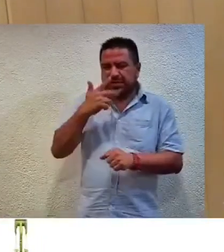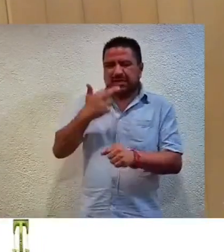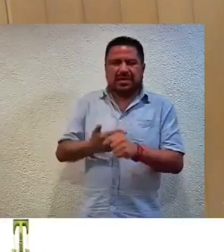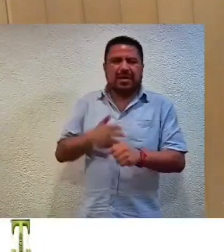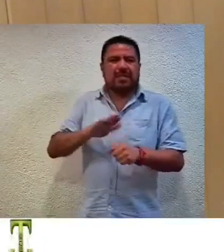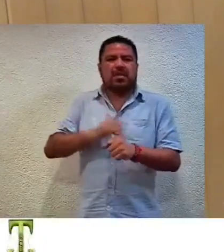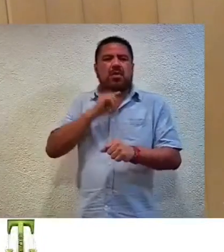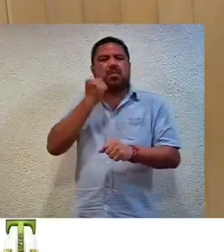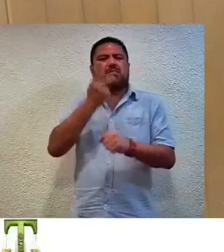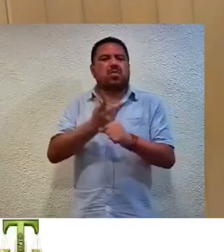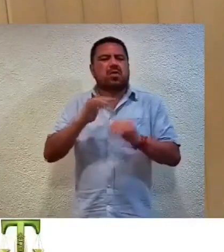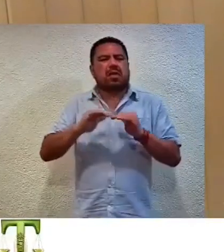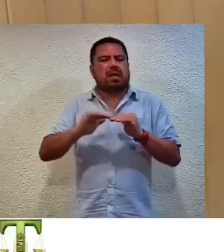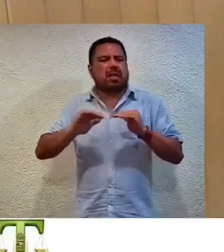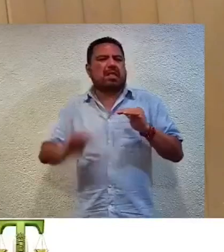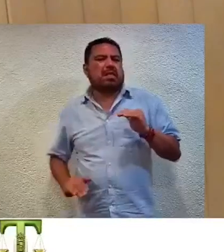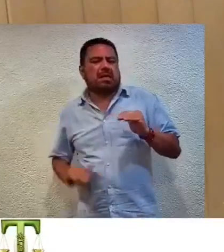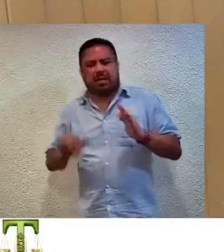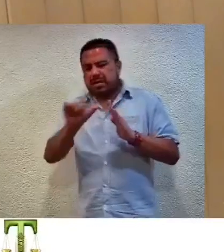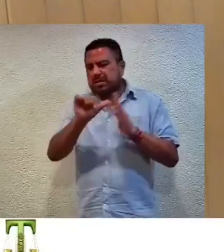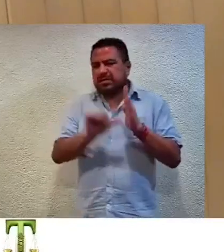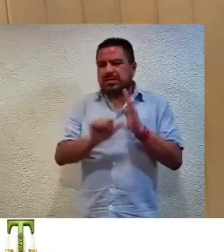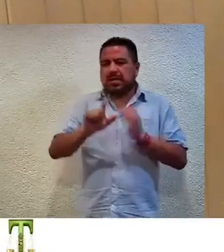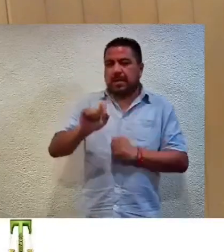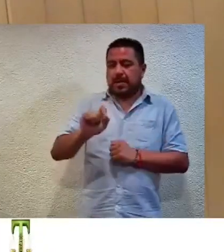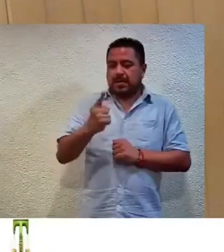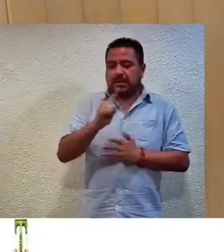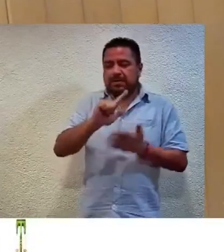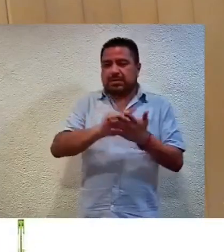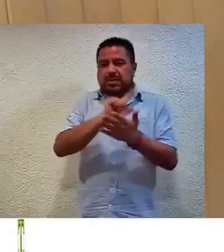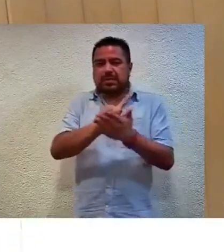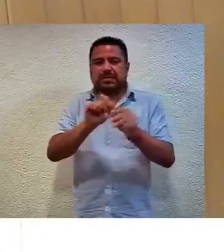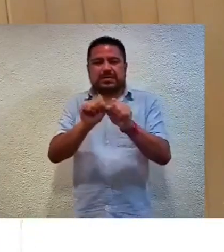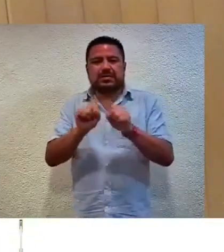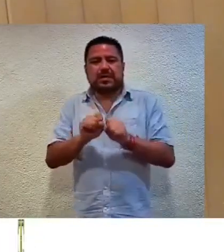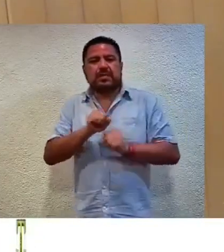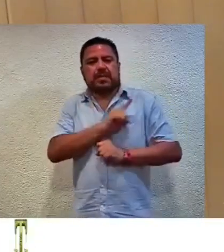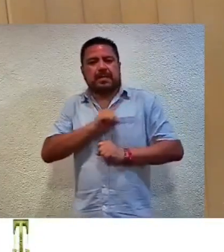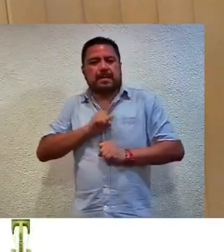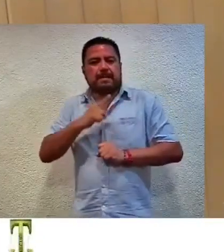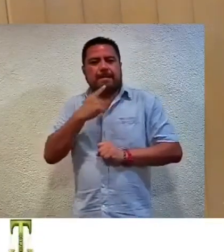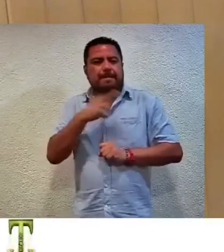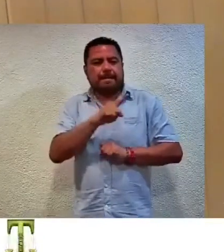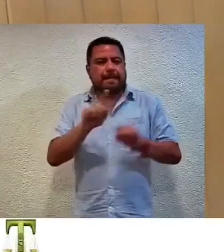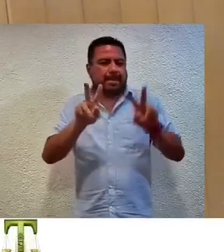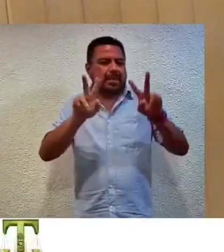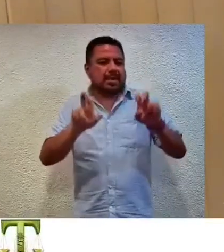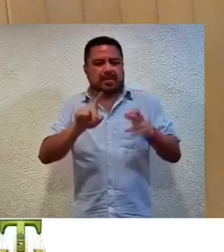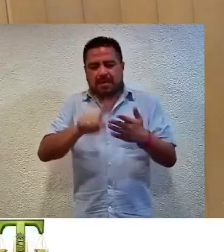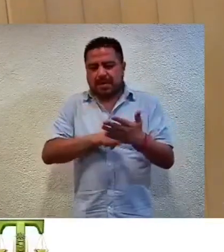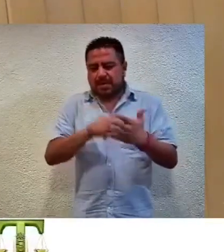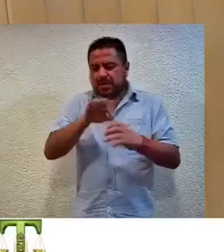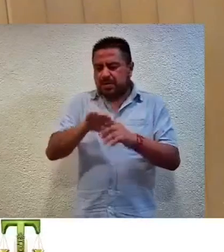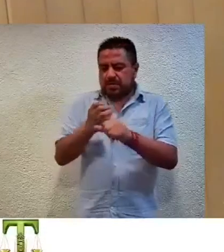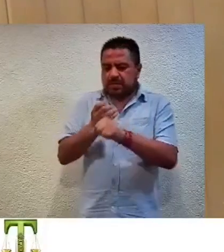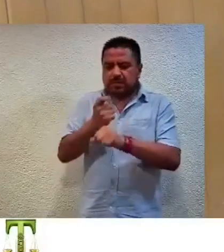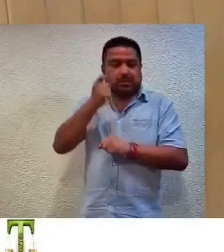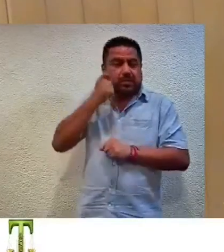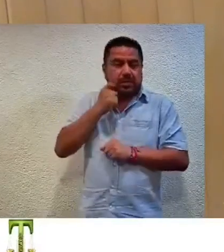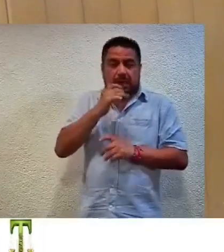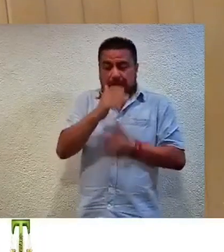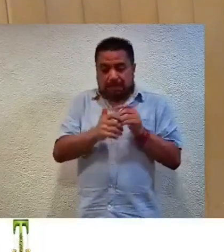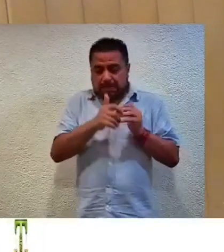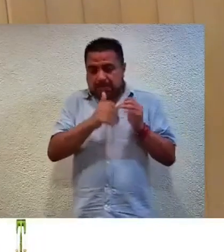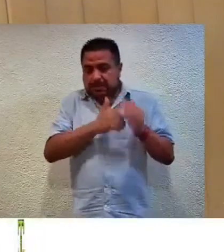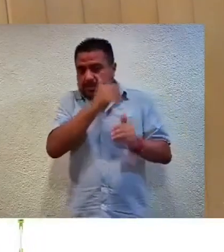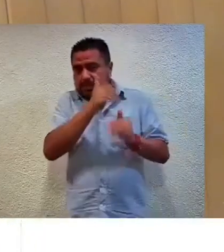haber vulnerado lo ordenado en el artículo 21 de la Ley del Sistema de Medios de Impugnación en materia electoral del Estado. Finalmente, en